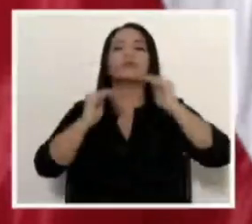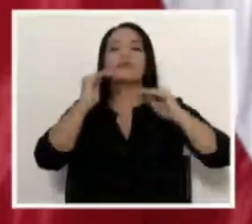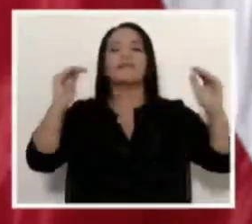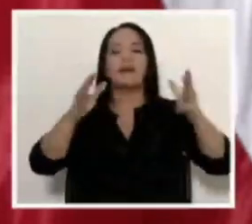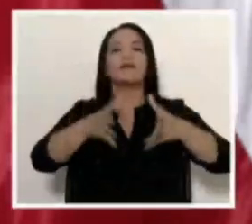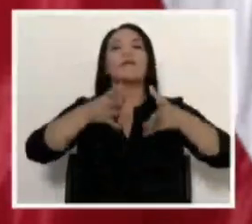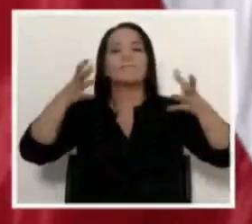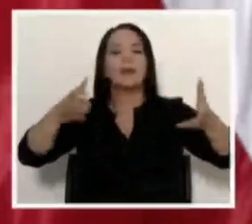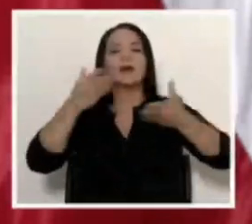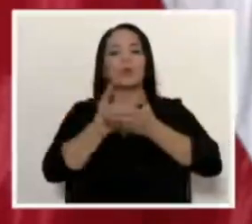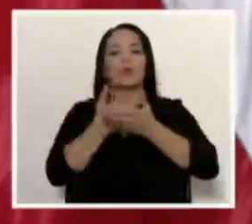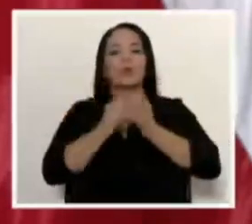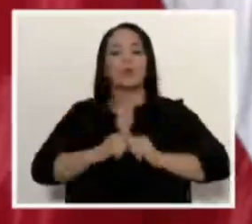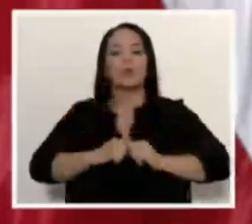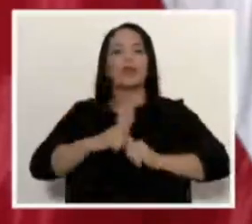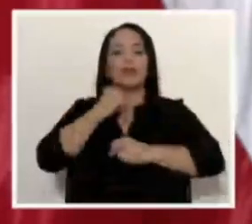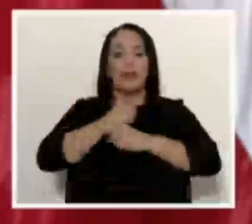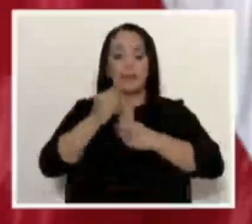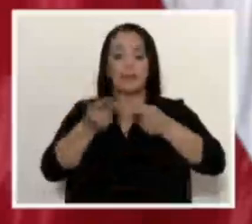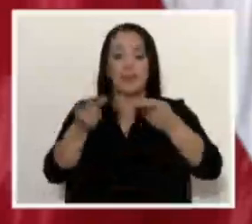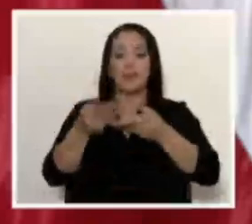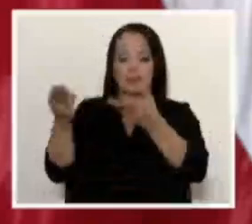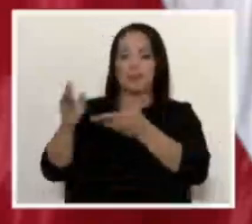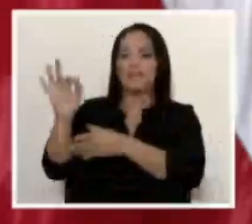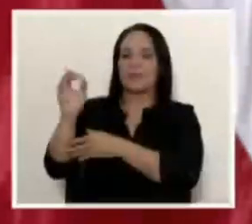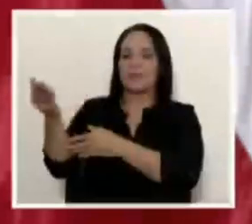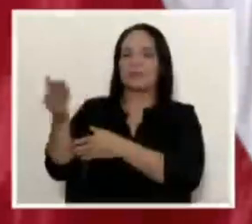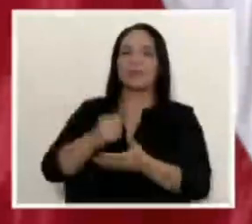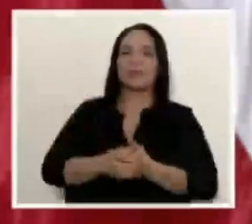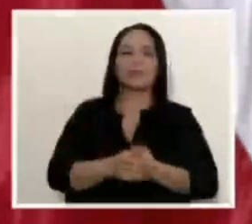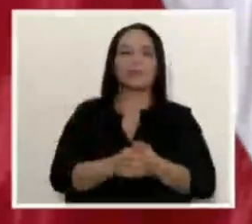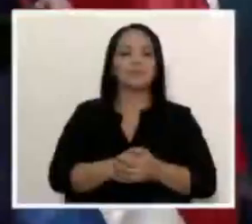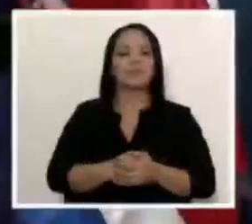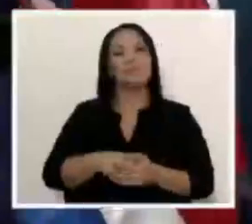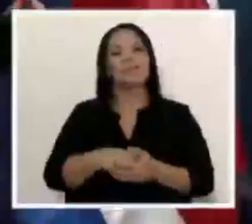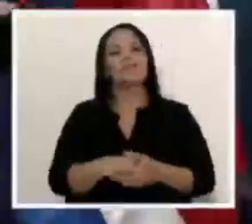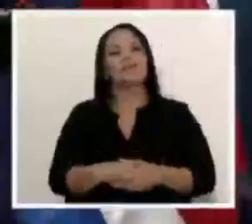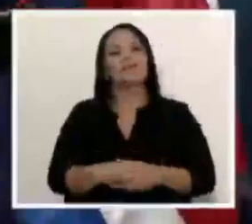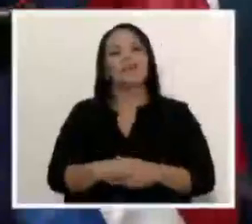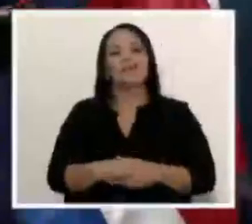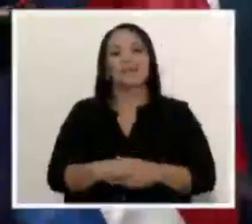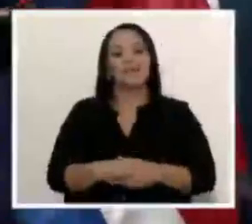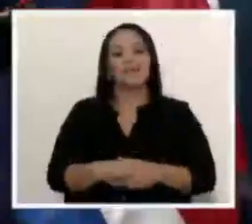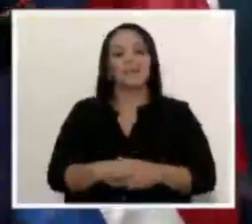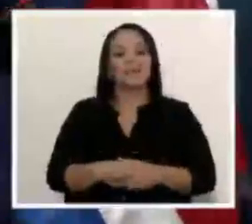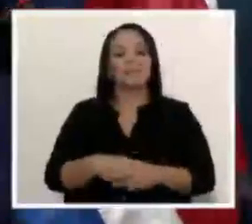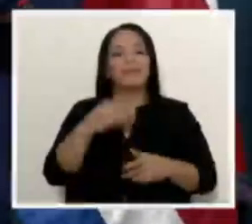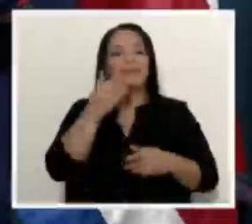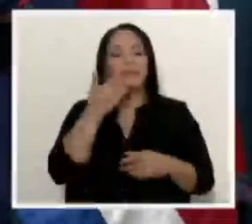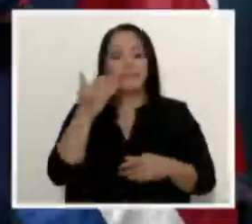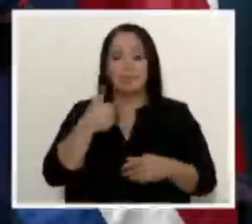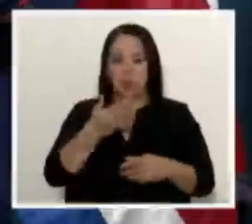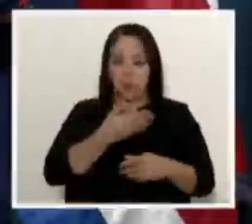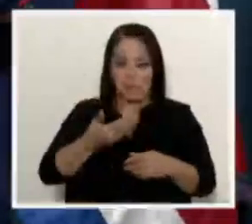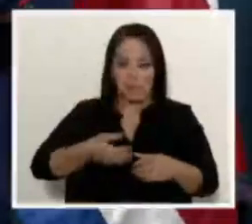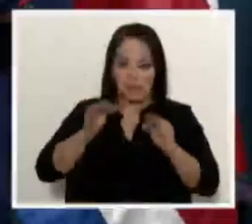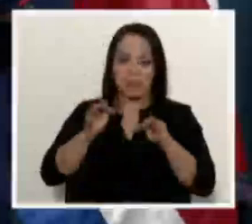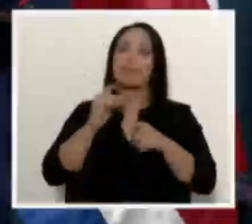macroeconómica y el empleo. Dele, don Francisco. Gracias. Gracias, señor presidente.